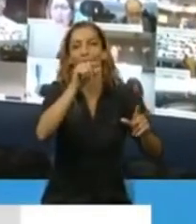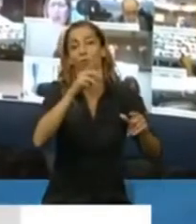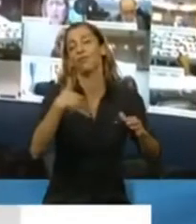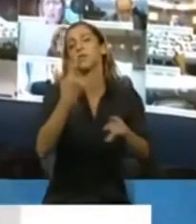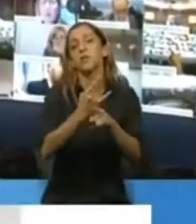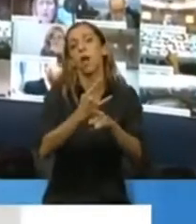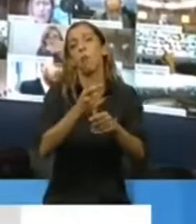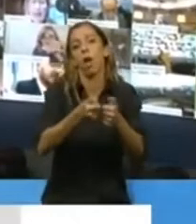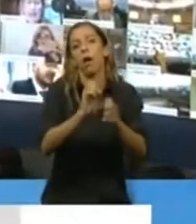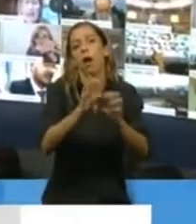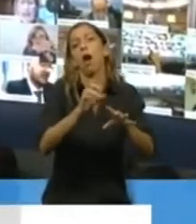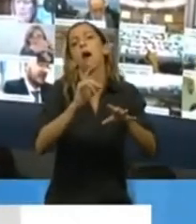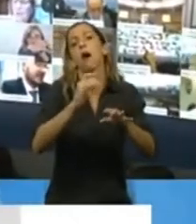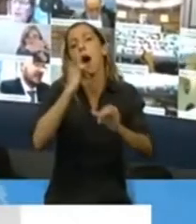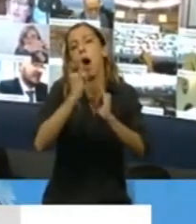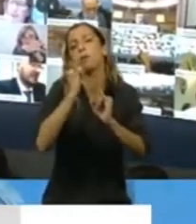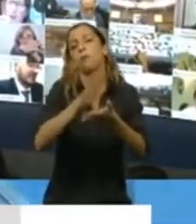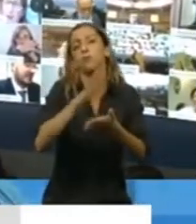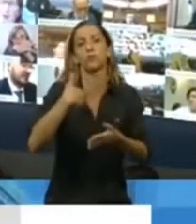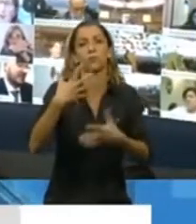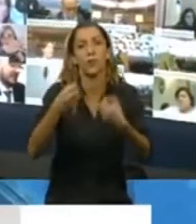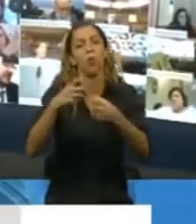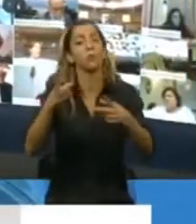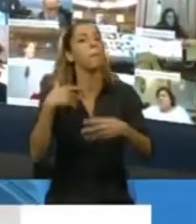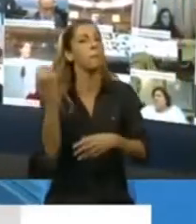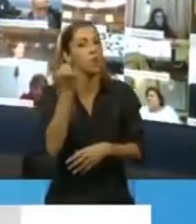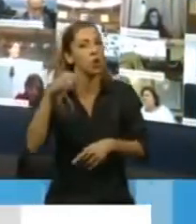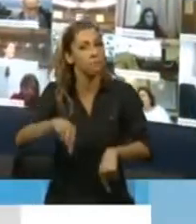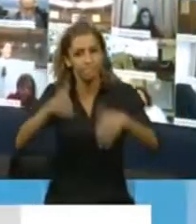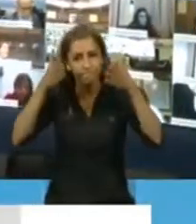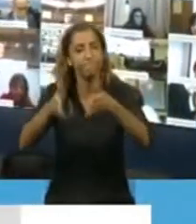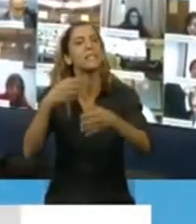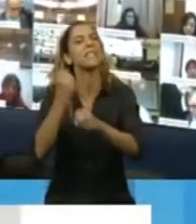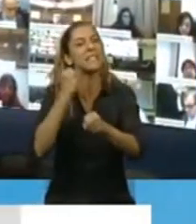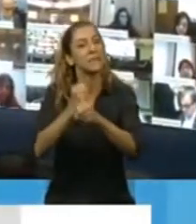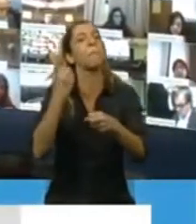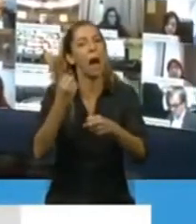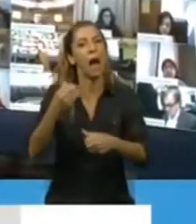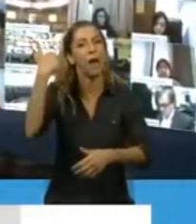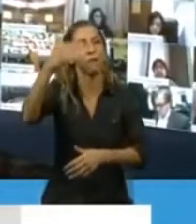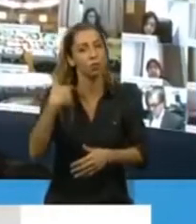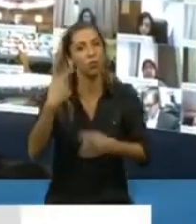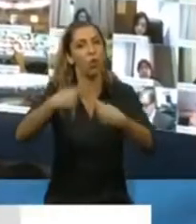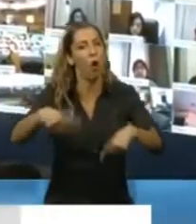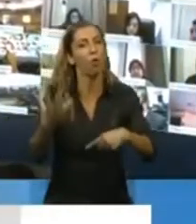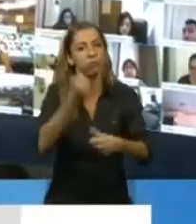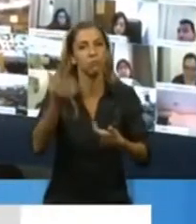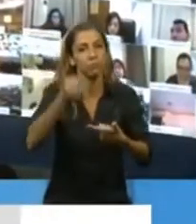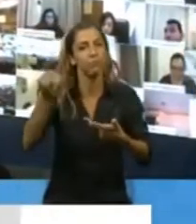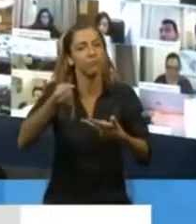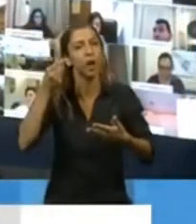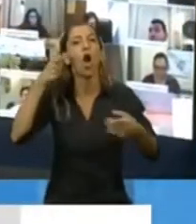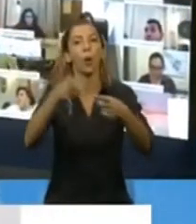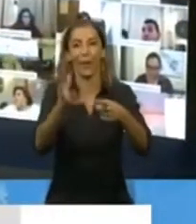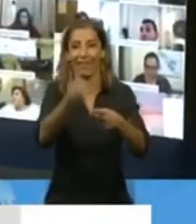modernización de su infraestructura sanitaria y sobre todo la implementación de salarios dignos a nuestros trabajadores y trabajadoras de la